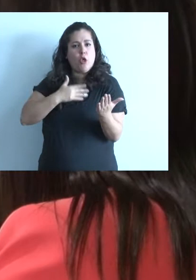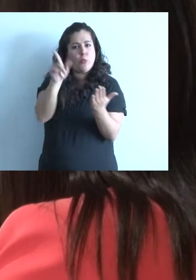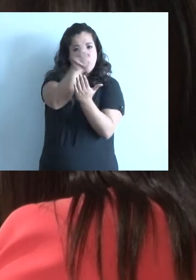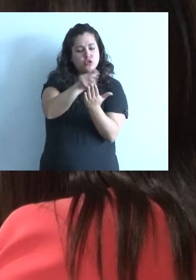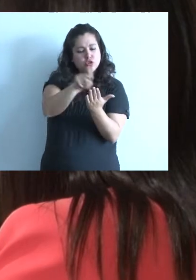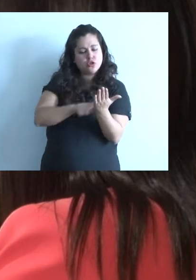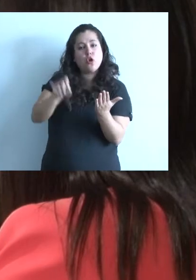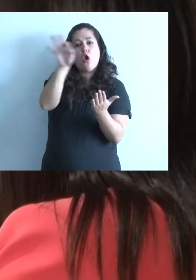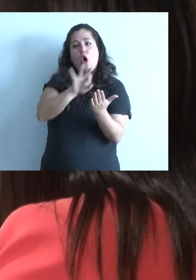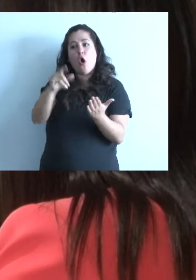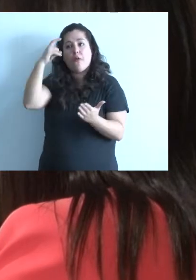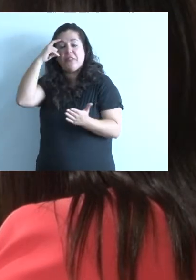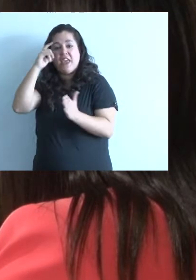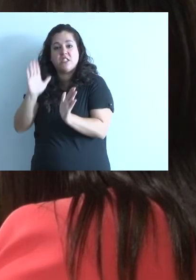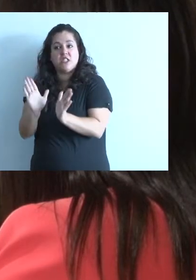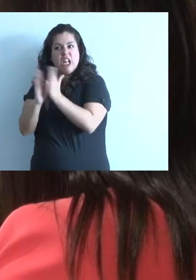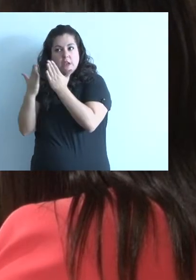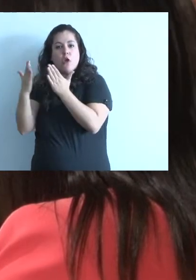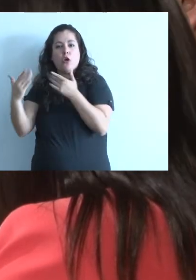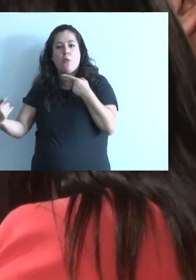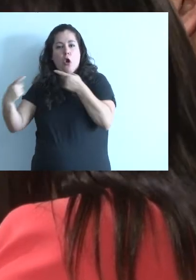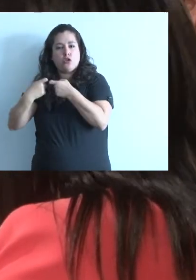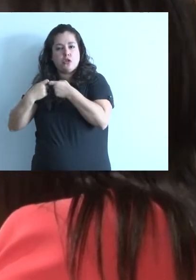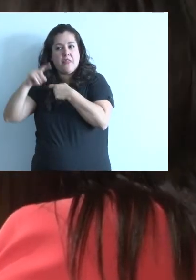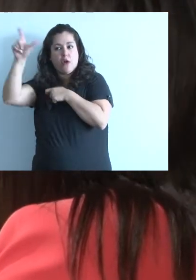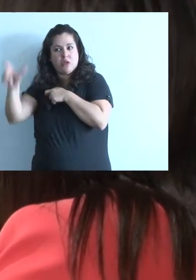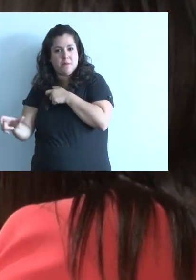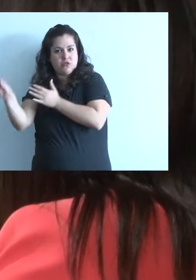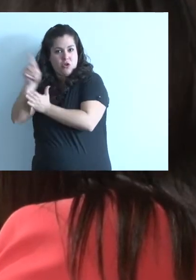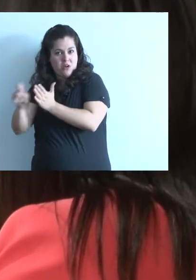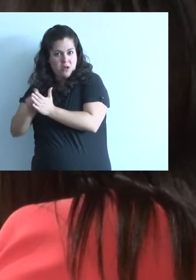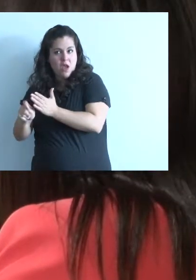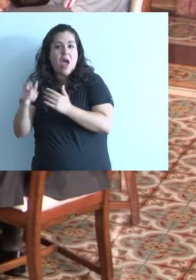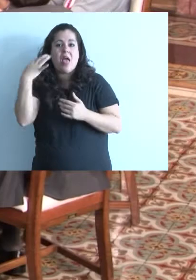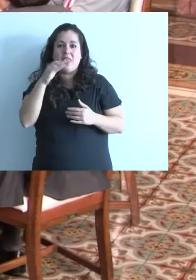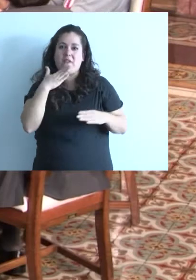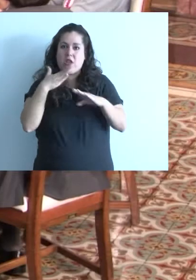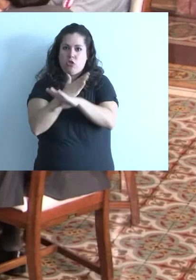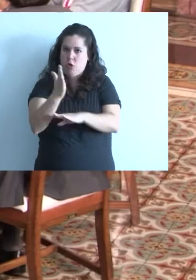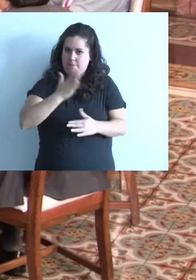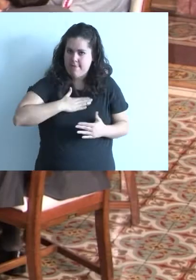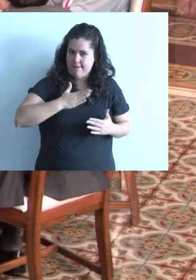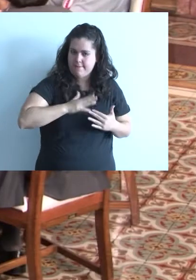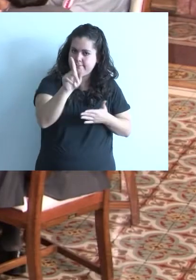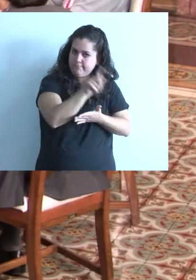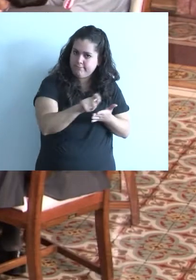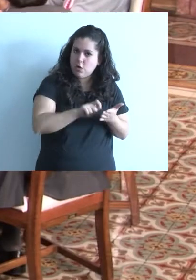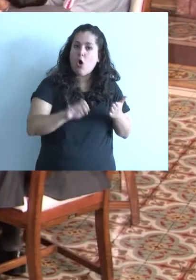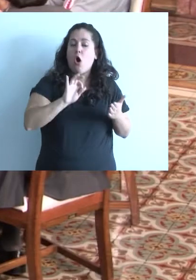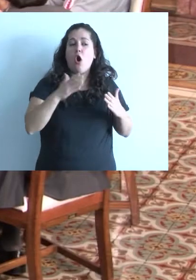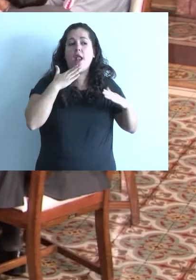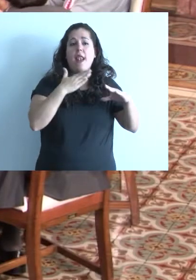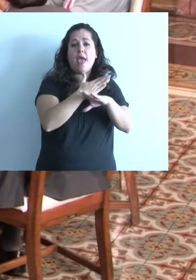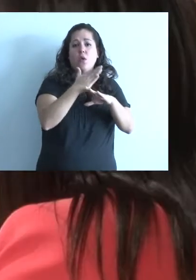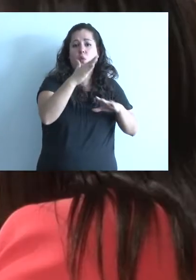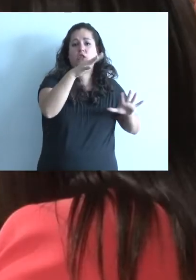o diez en coautoría, tienen que ser en nuestro idioma o en las